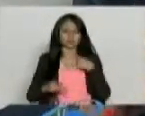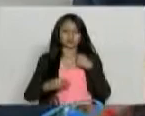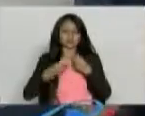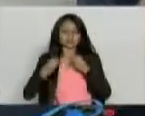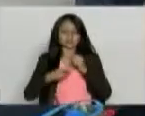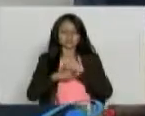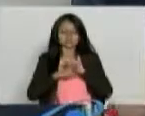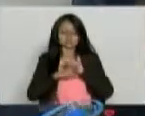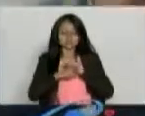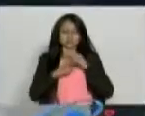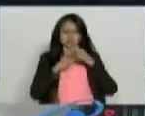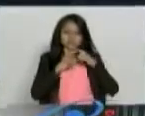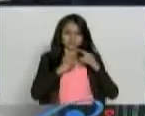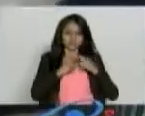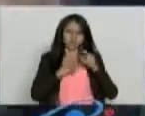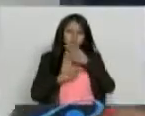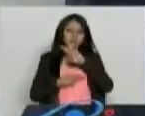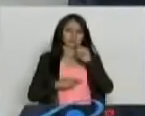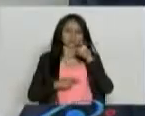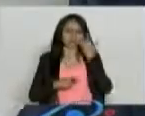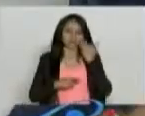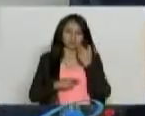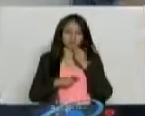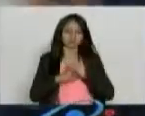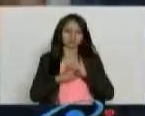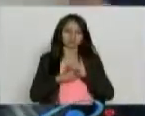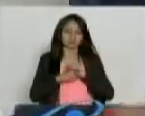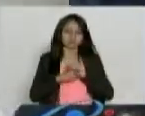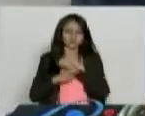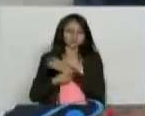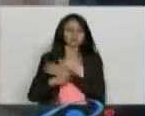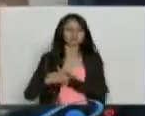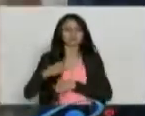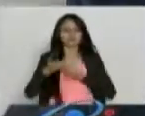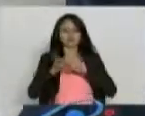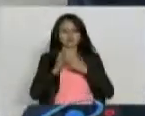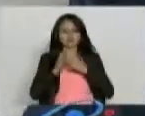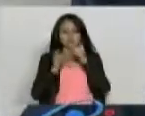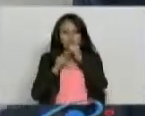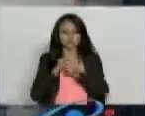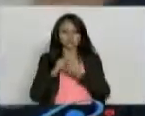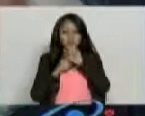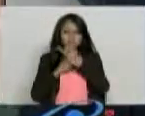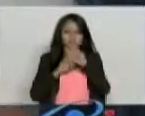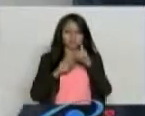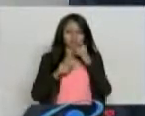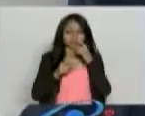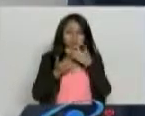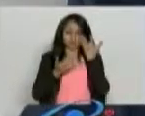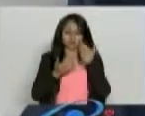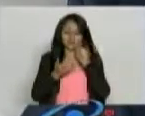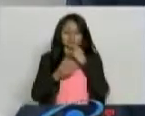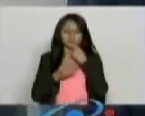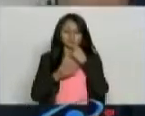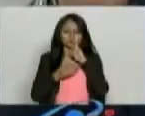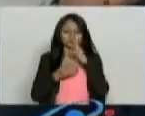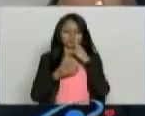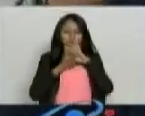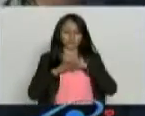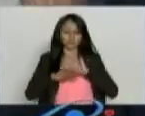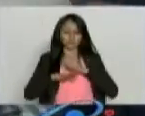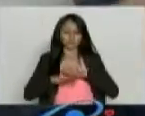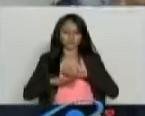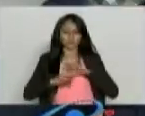hacer ejercicios, ciertos ejercicios, durante 21 días. Y en esos 21 días se espera que la persona deje el ejercicio y hace muchas cosas. 21